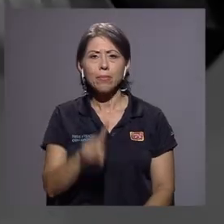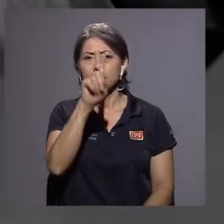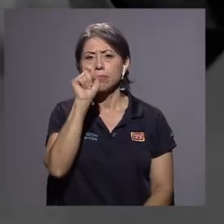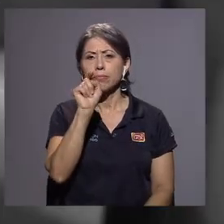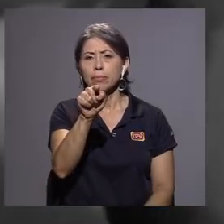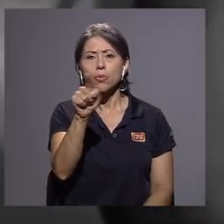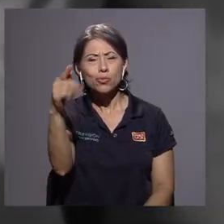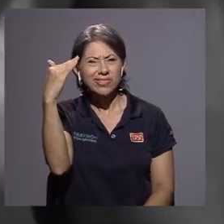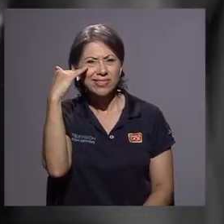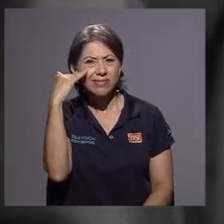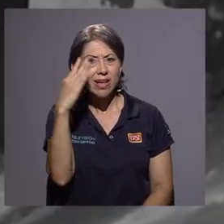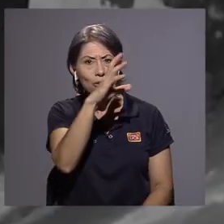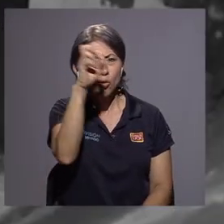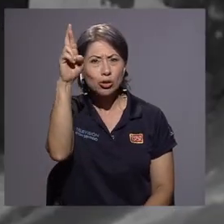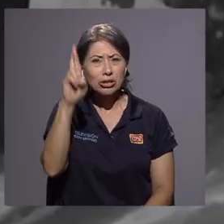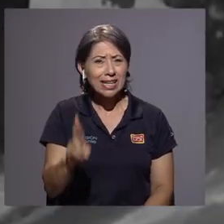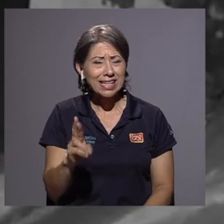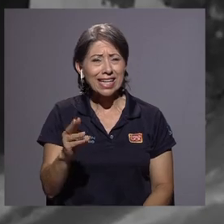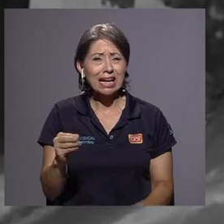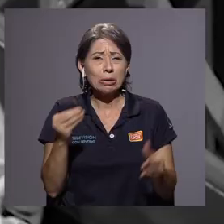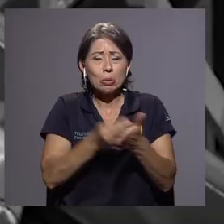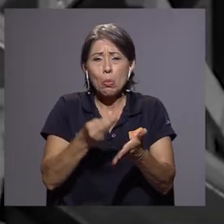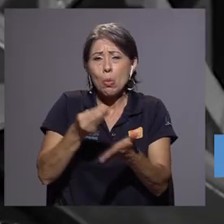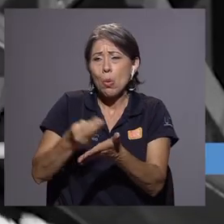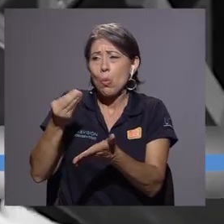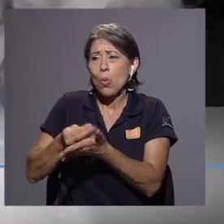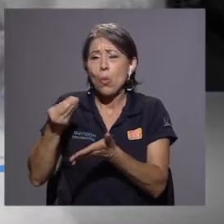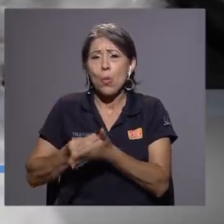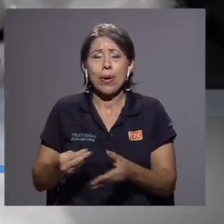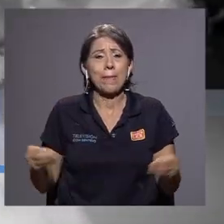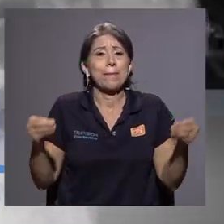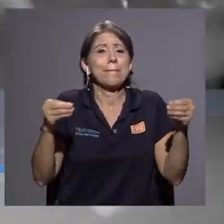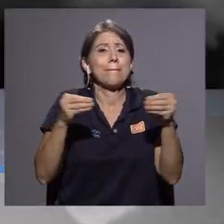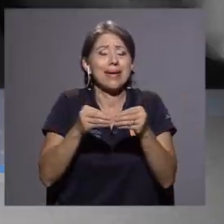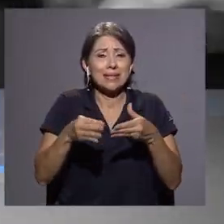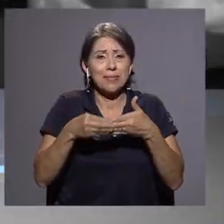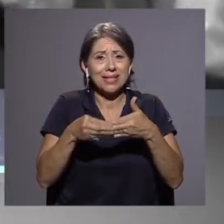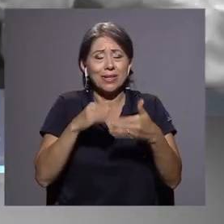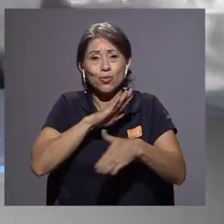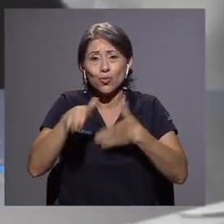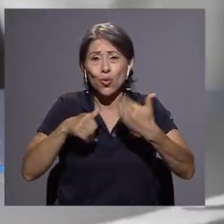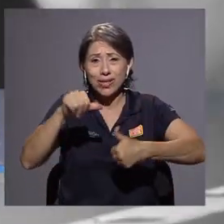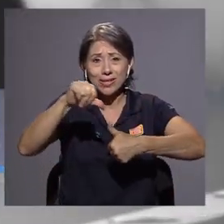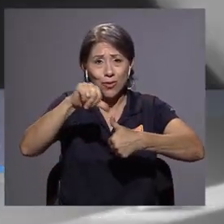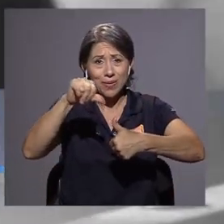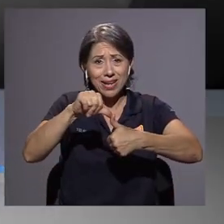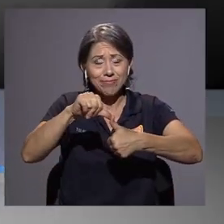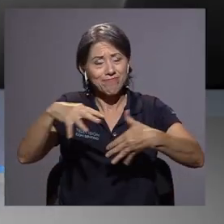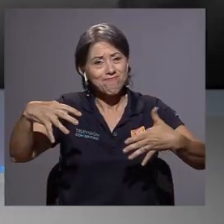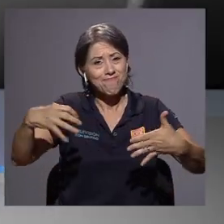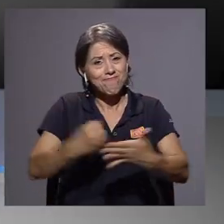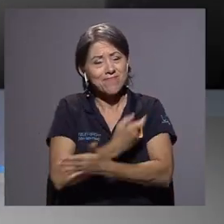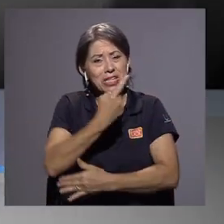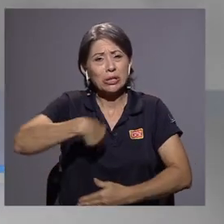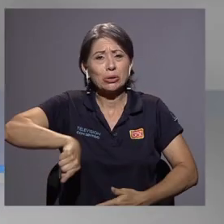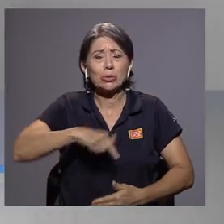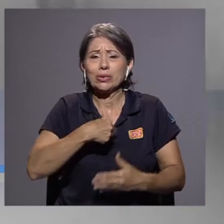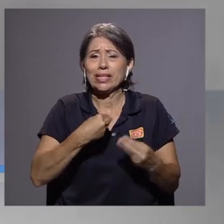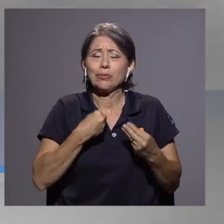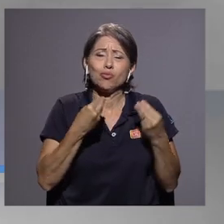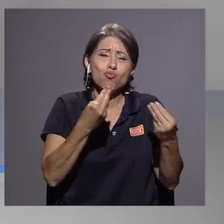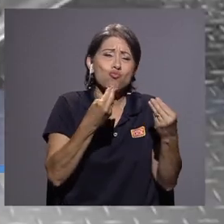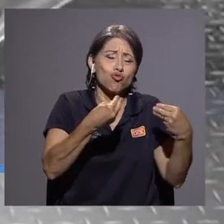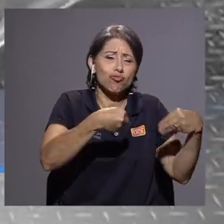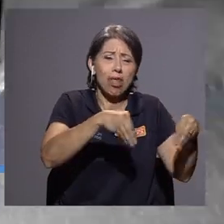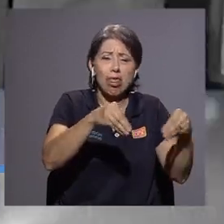¿Sabía usted que Costa Rica es el mayor importador de plástico en toda Centroamérica? Lamentablemente, estamos rodeados de